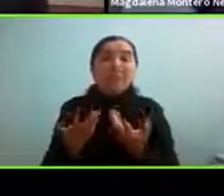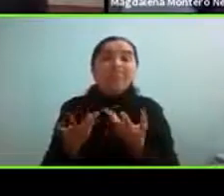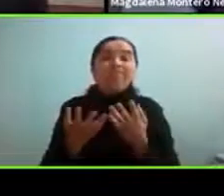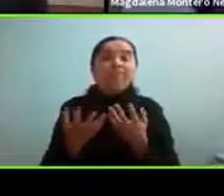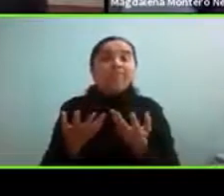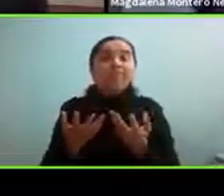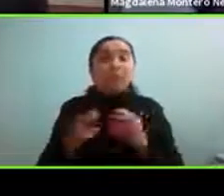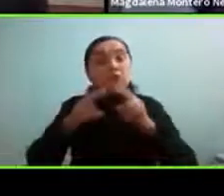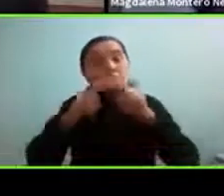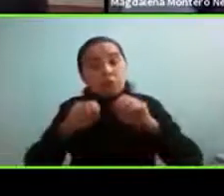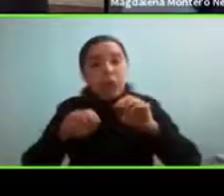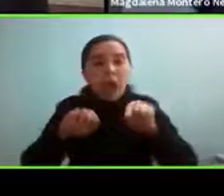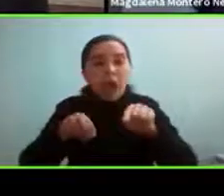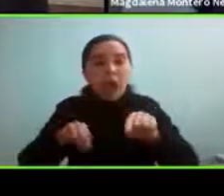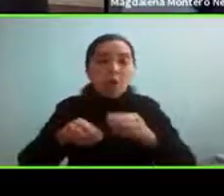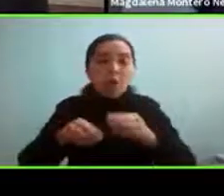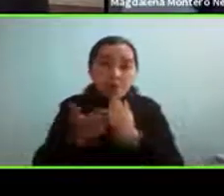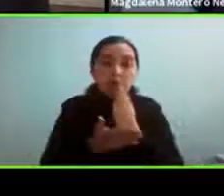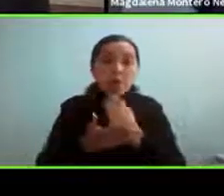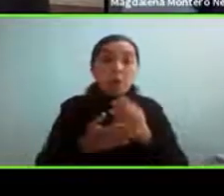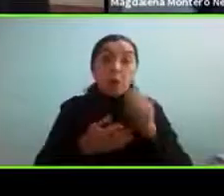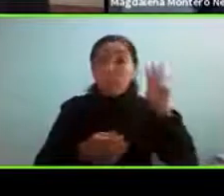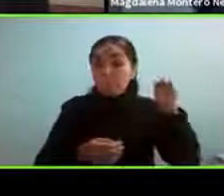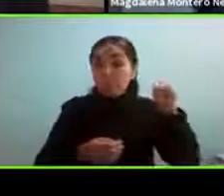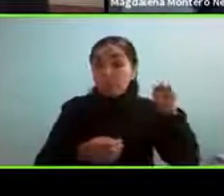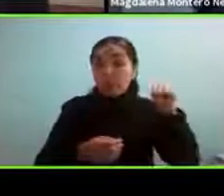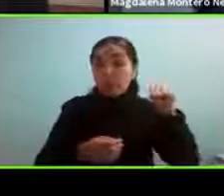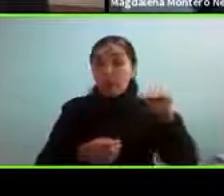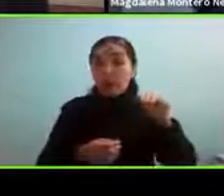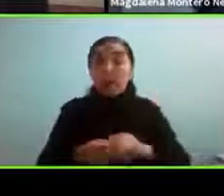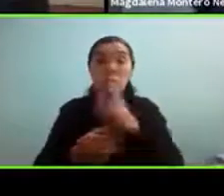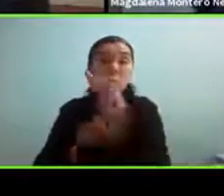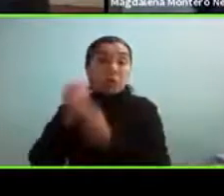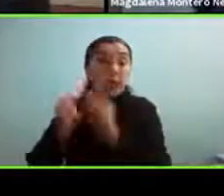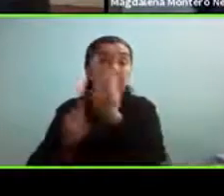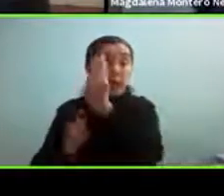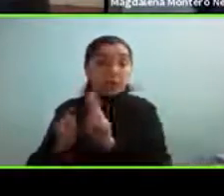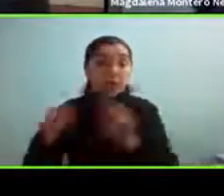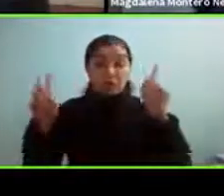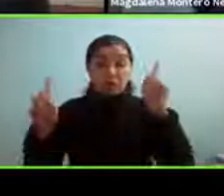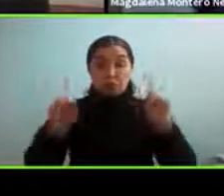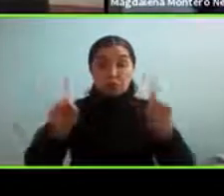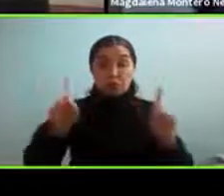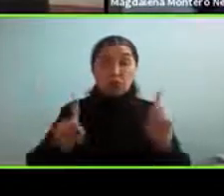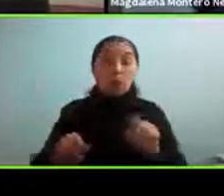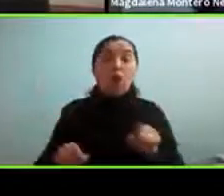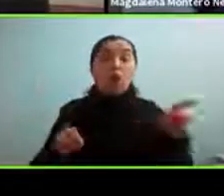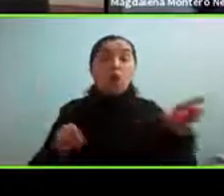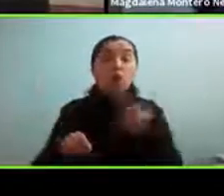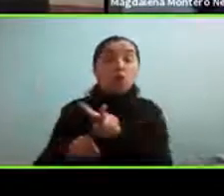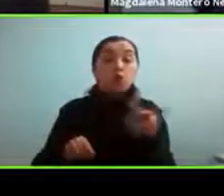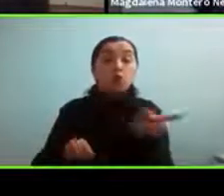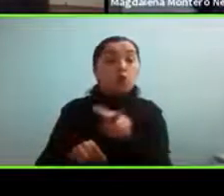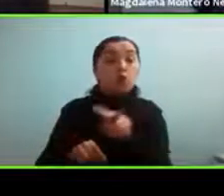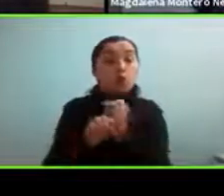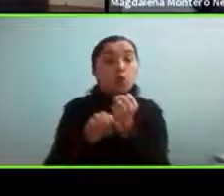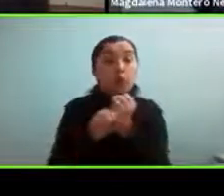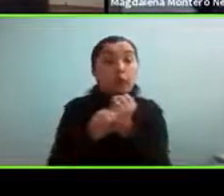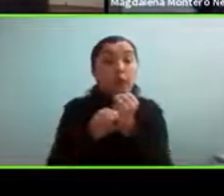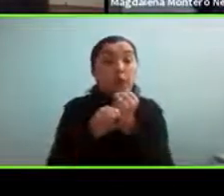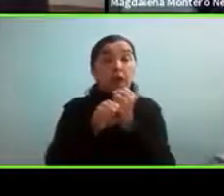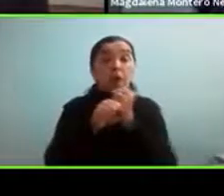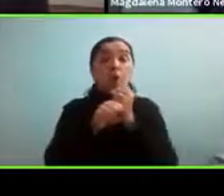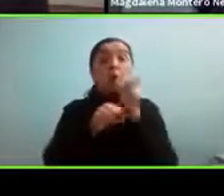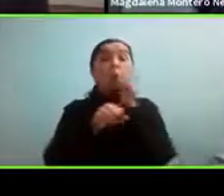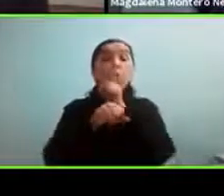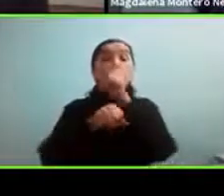ahora pero tanto lo que es la maternidad como la menopausia son justamente dos trabajos donde en realidad el último año